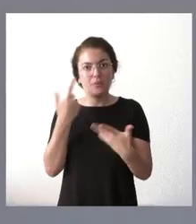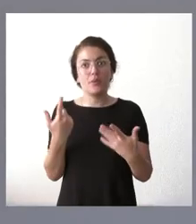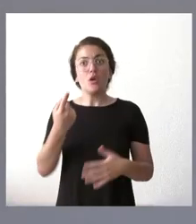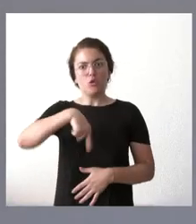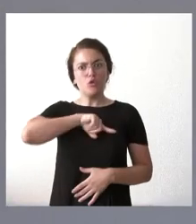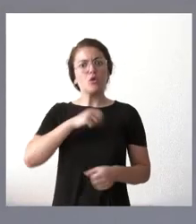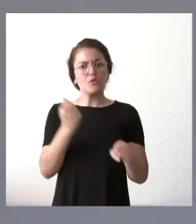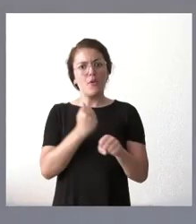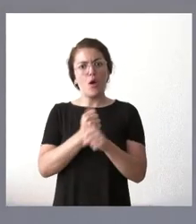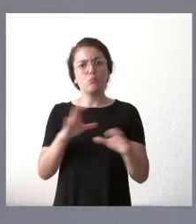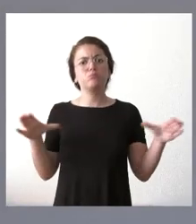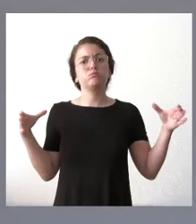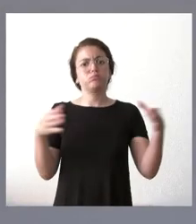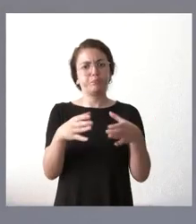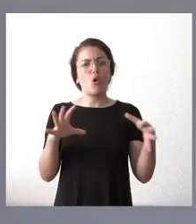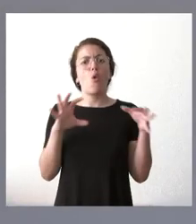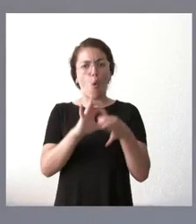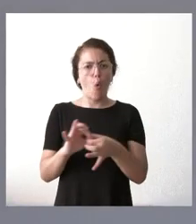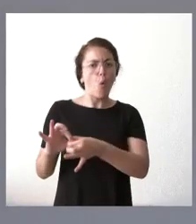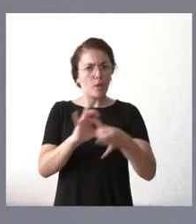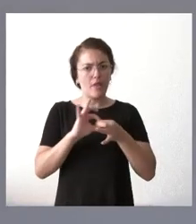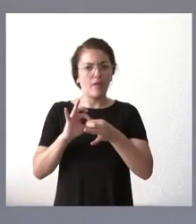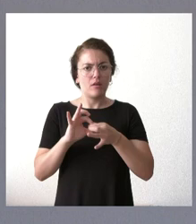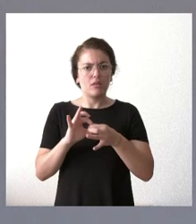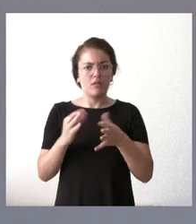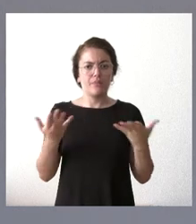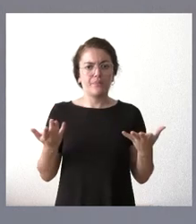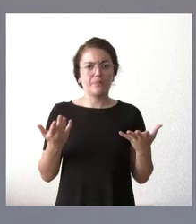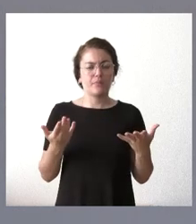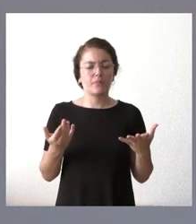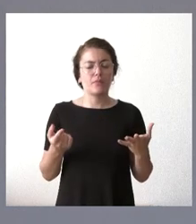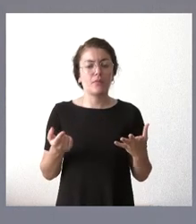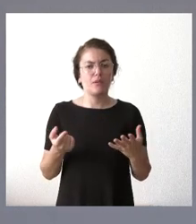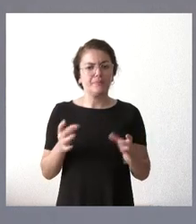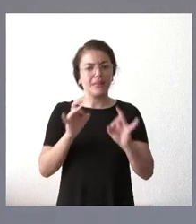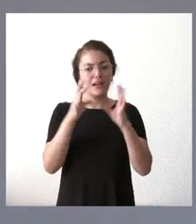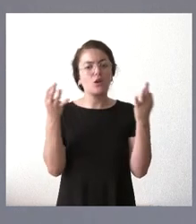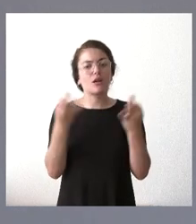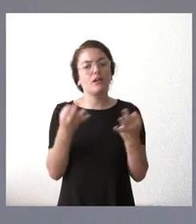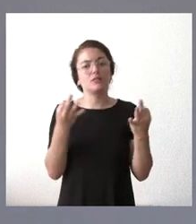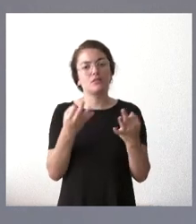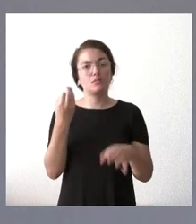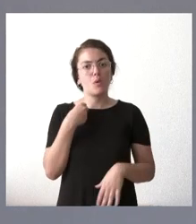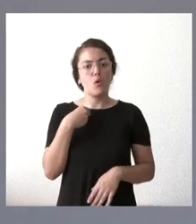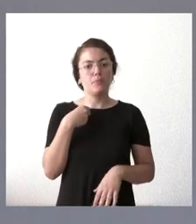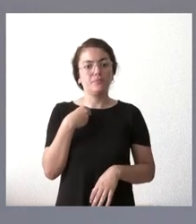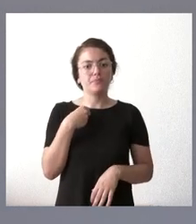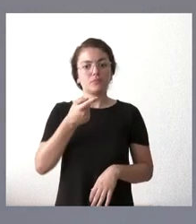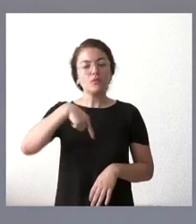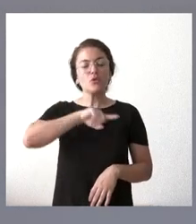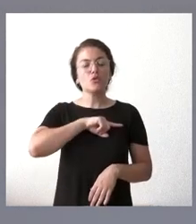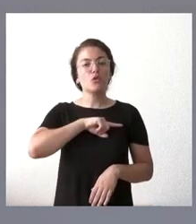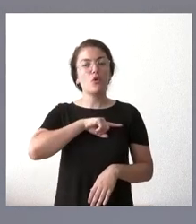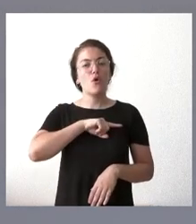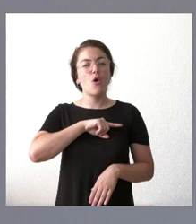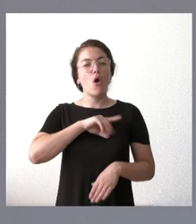unidad, como un Gobierno unido, y de ese punto de vista tenemos claro que somos consejeros del Gobierno